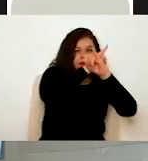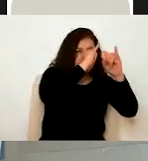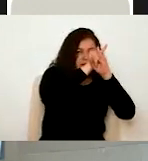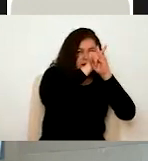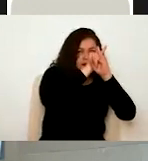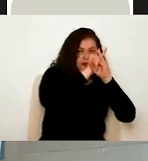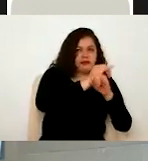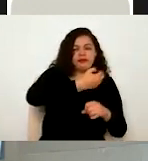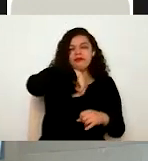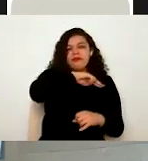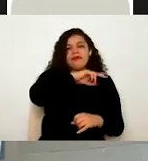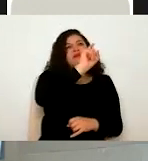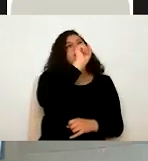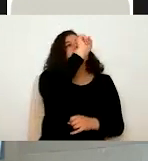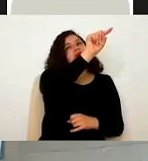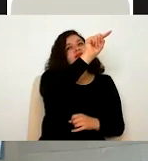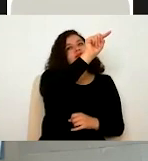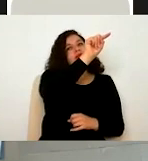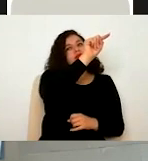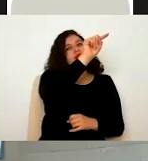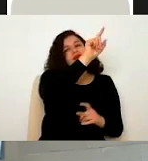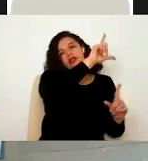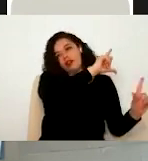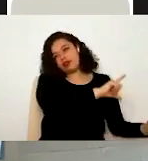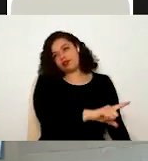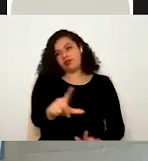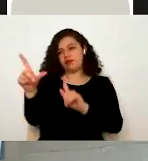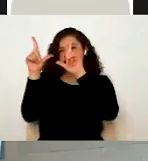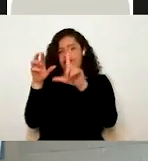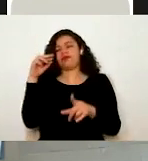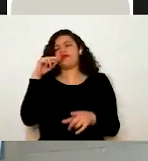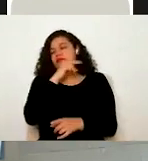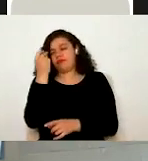damos clic, nos envía, ¿no? Aquí directamente.